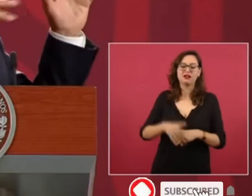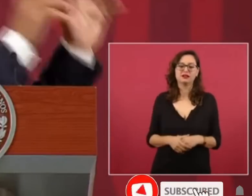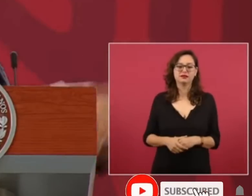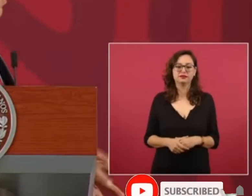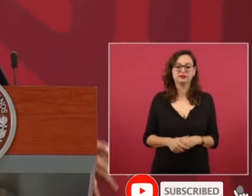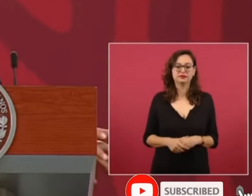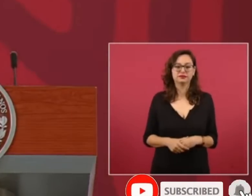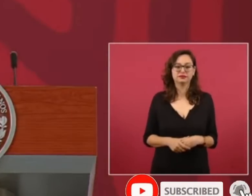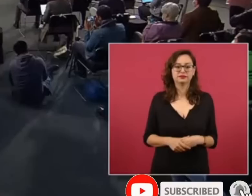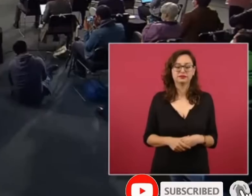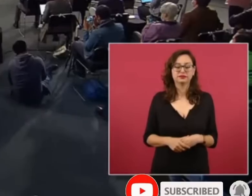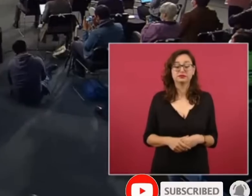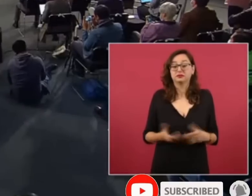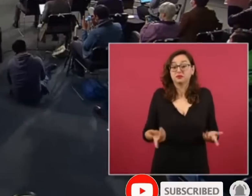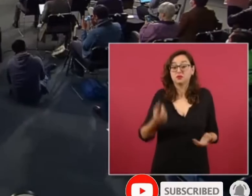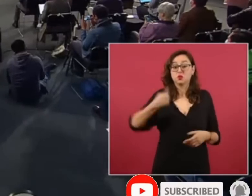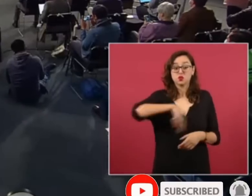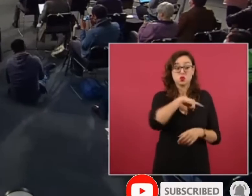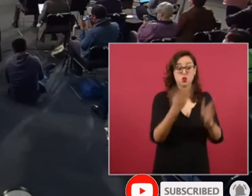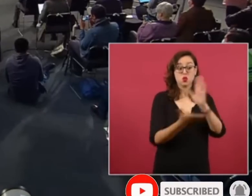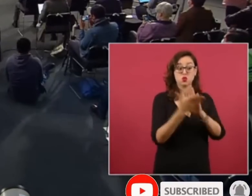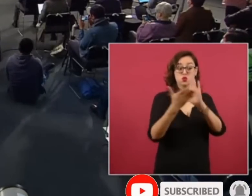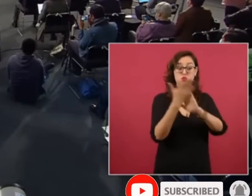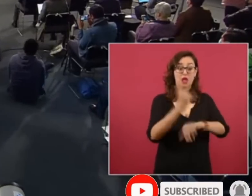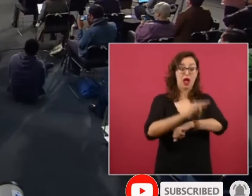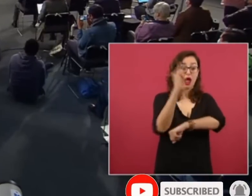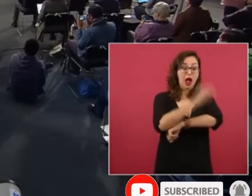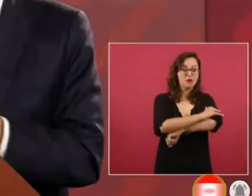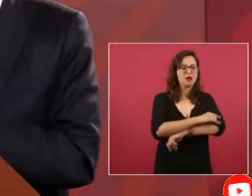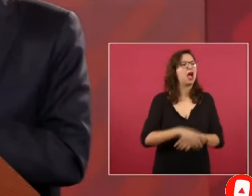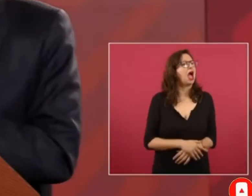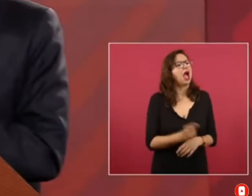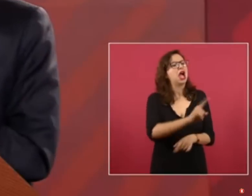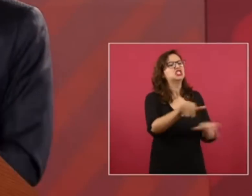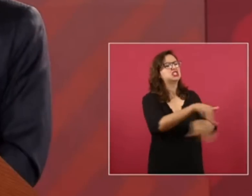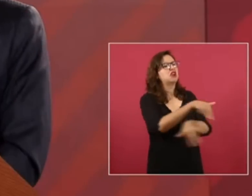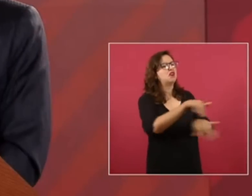hacemos un aeropuerto es una central camionera